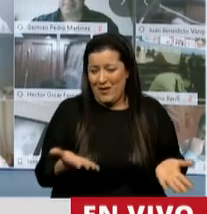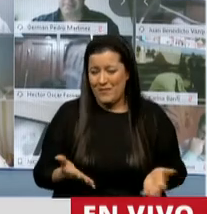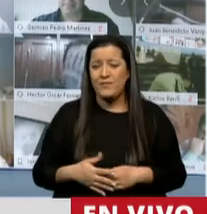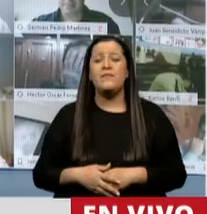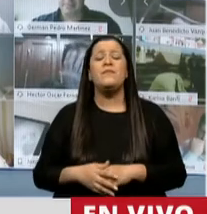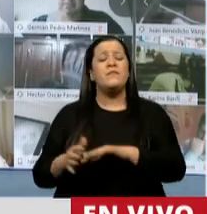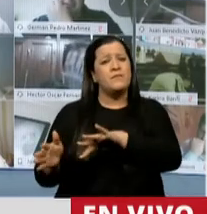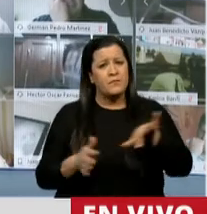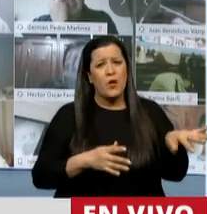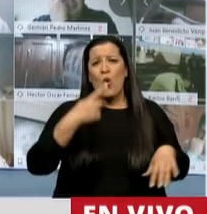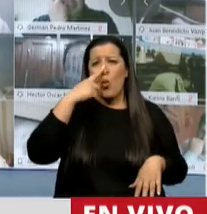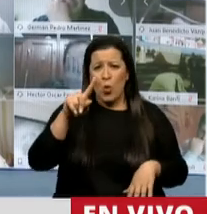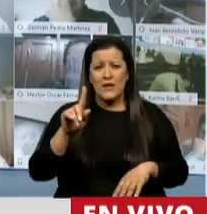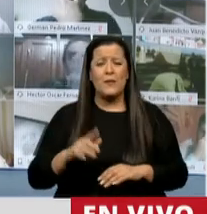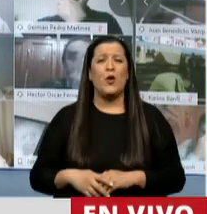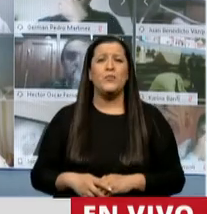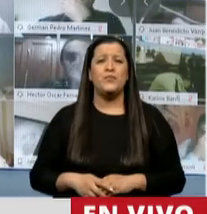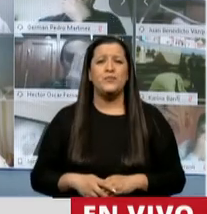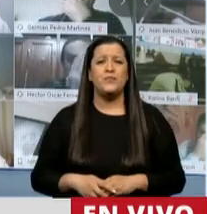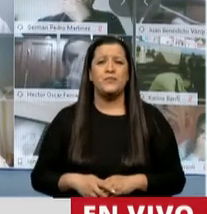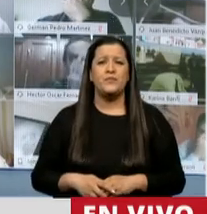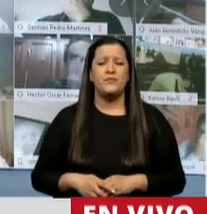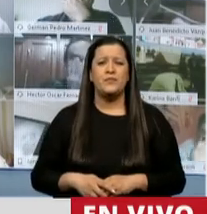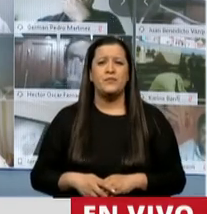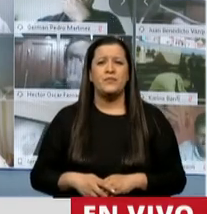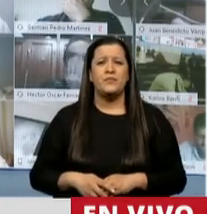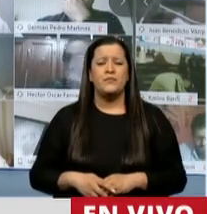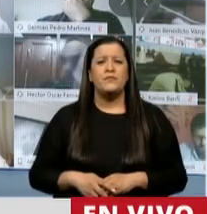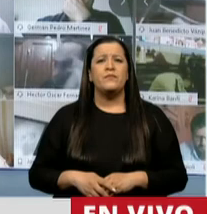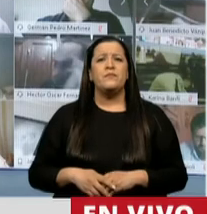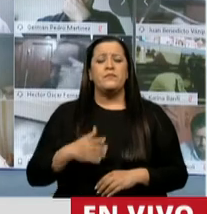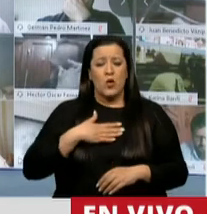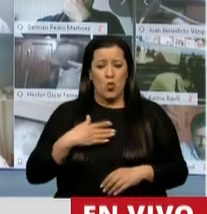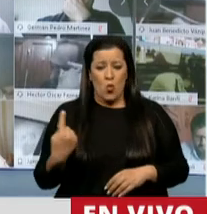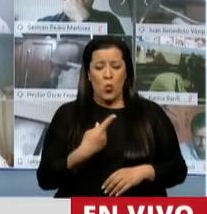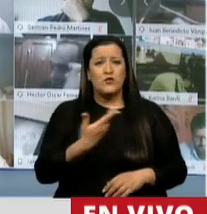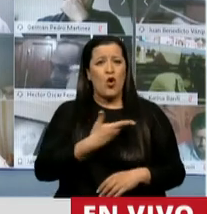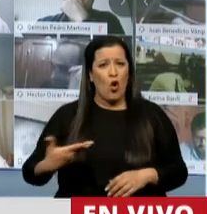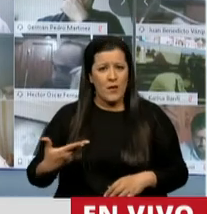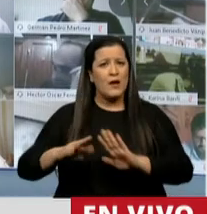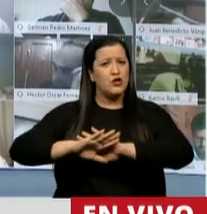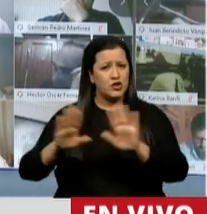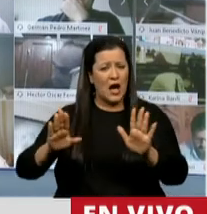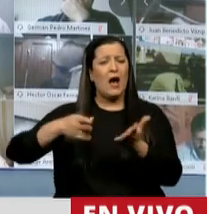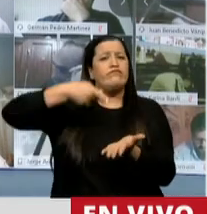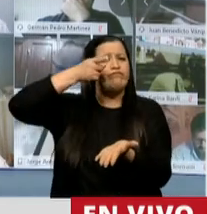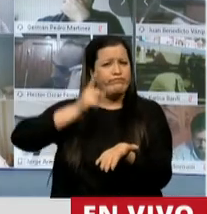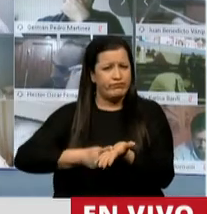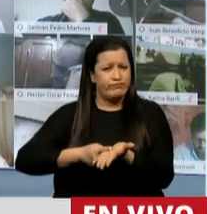presidente, nuestro gobierno establecido como